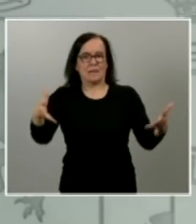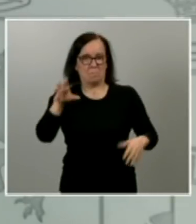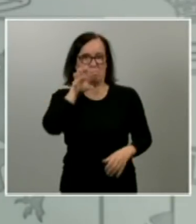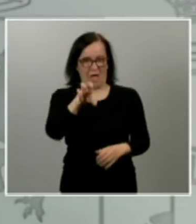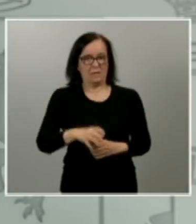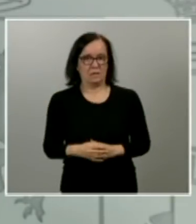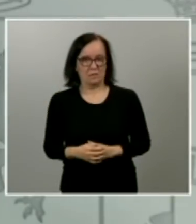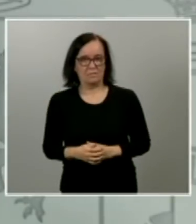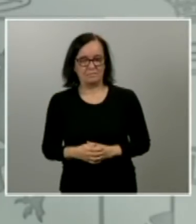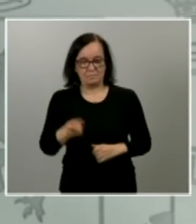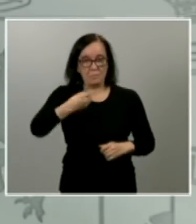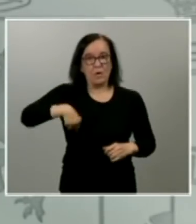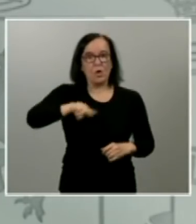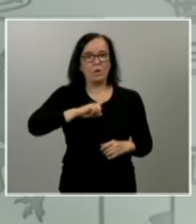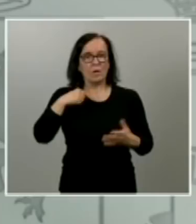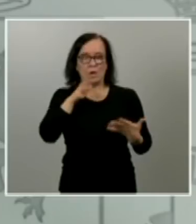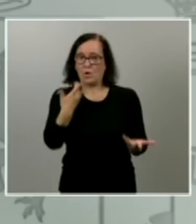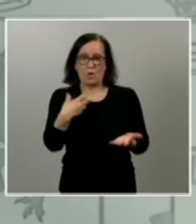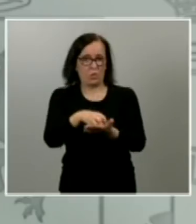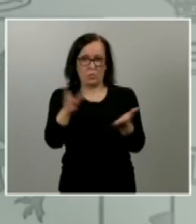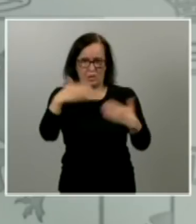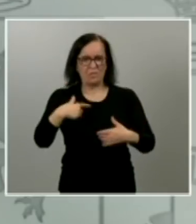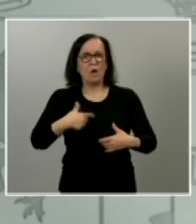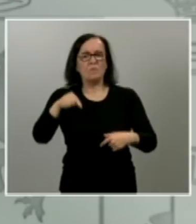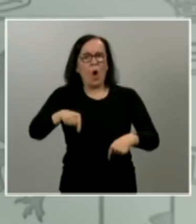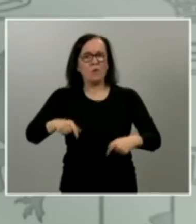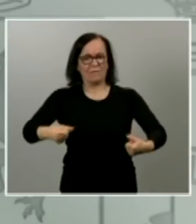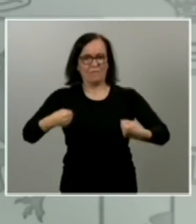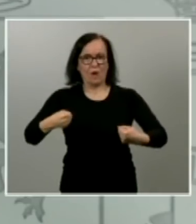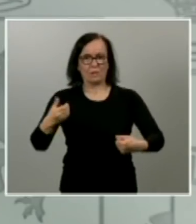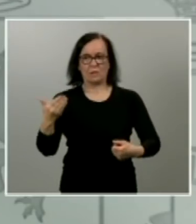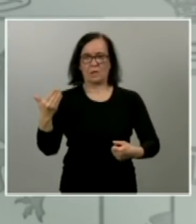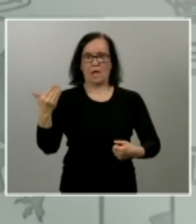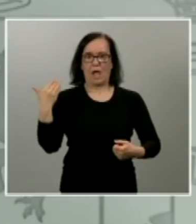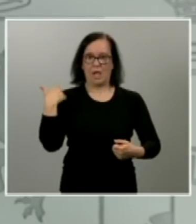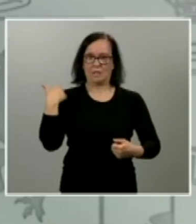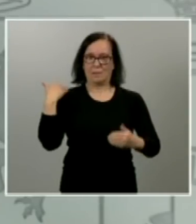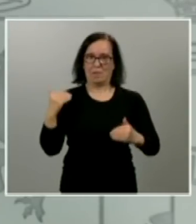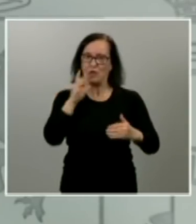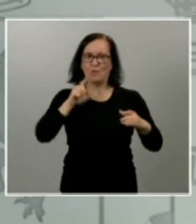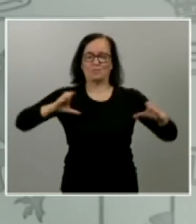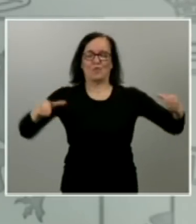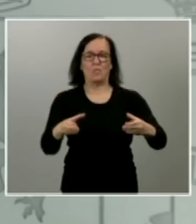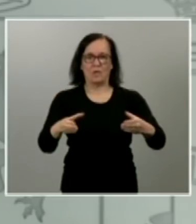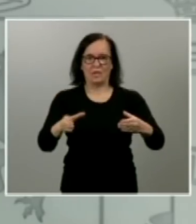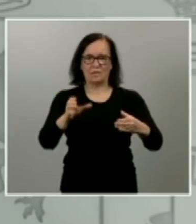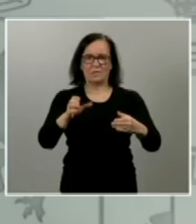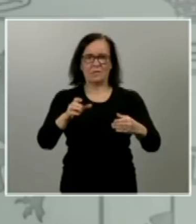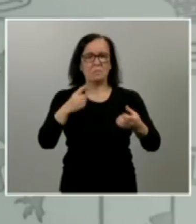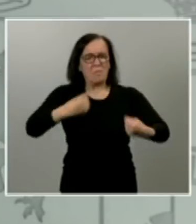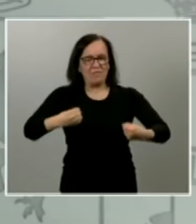hoy somos no os quepa duda mucho más fuertes que ayer como comunidad más fuertes de lo que nunca pensamos que